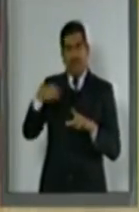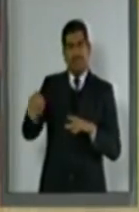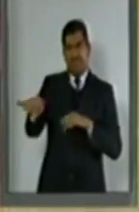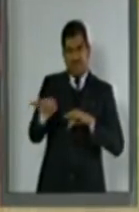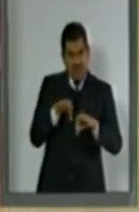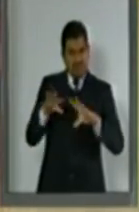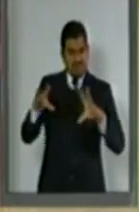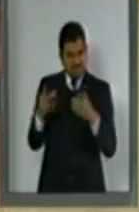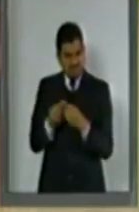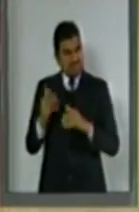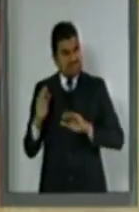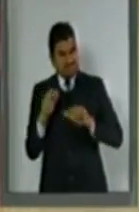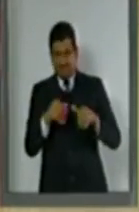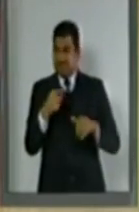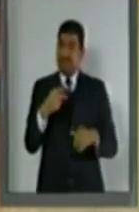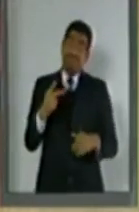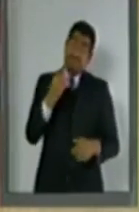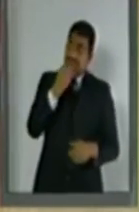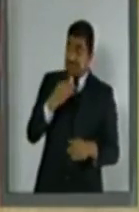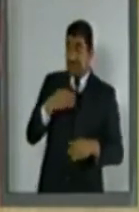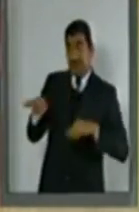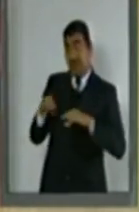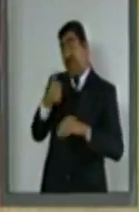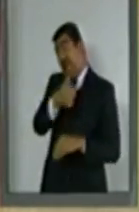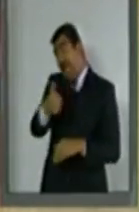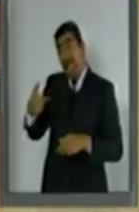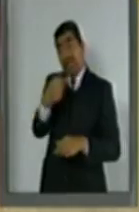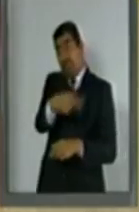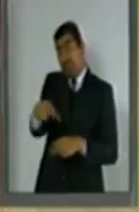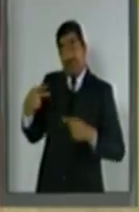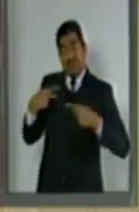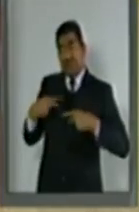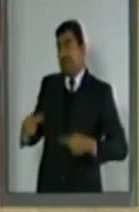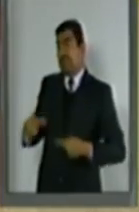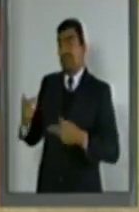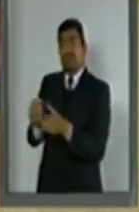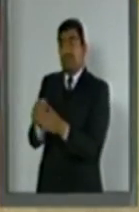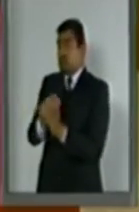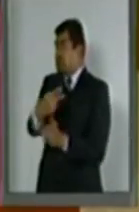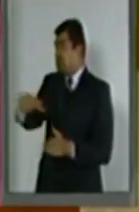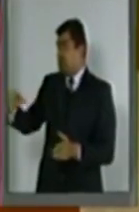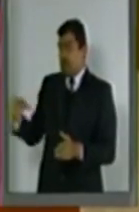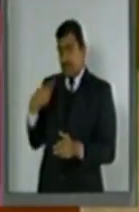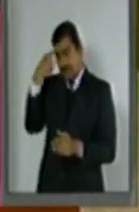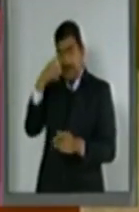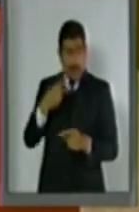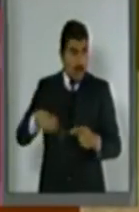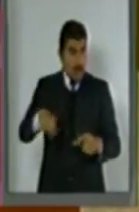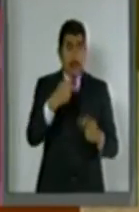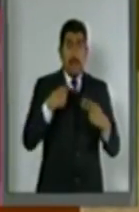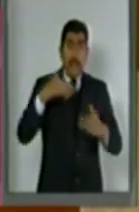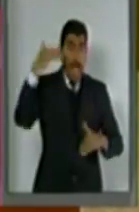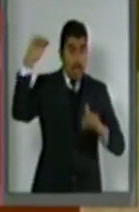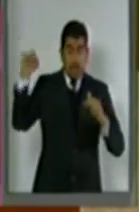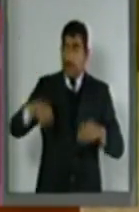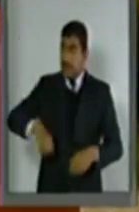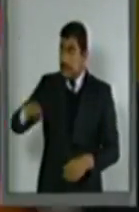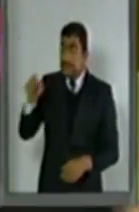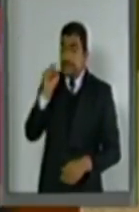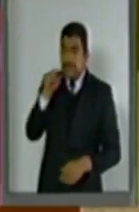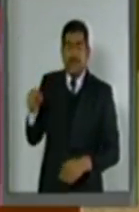y el acceso al empleo por parte de las personas con discapacidad, pero igual para las personas adultas mayores.